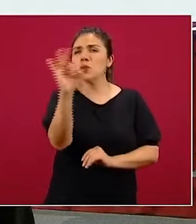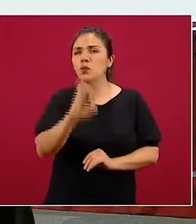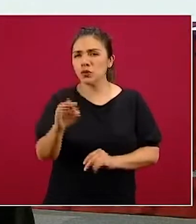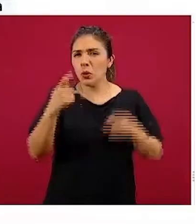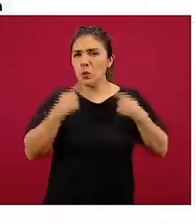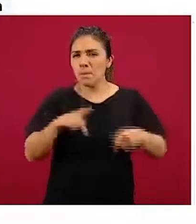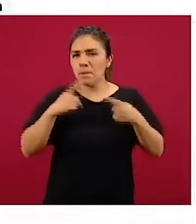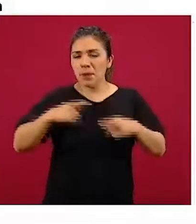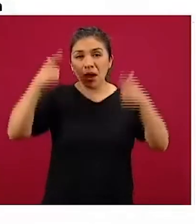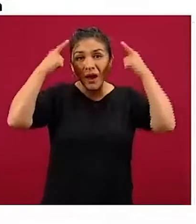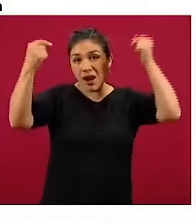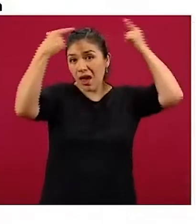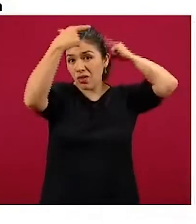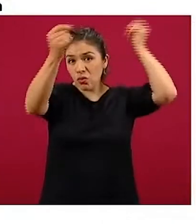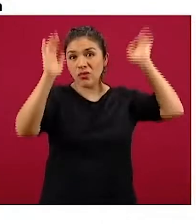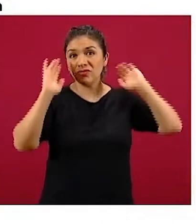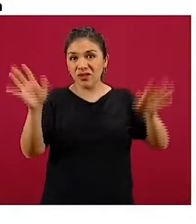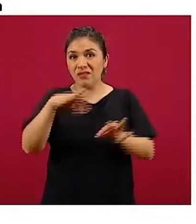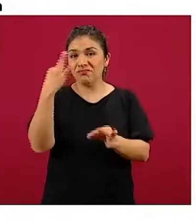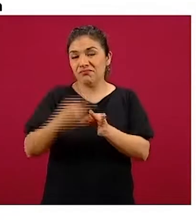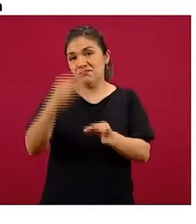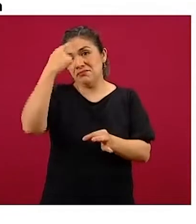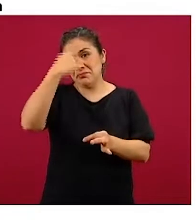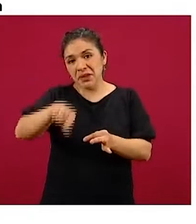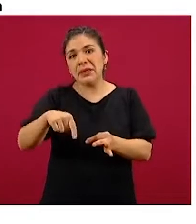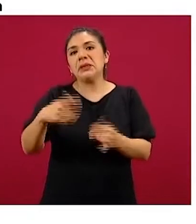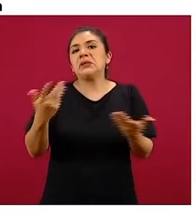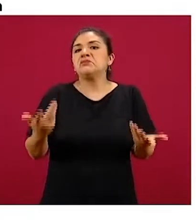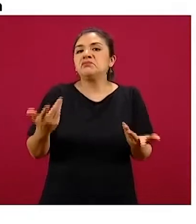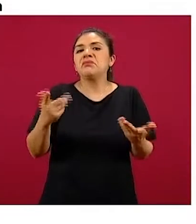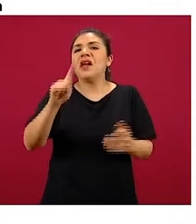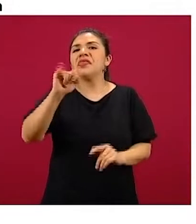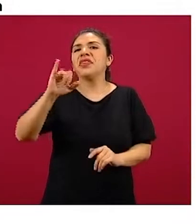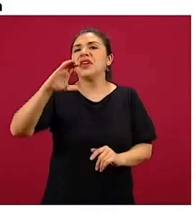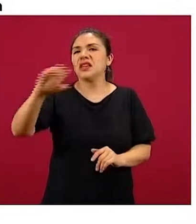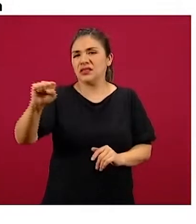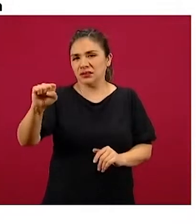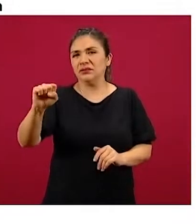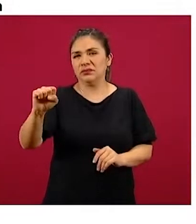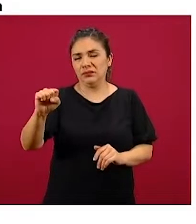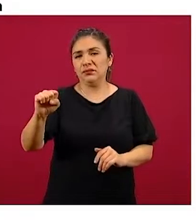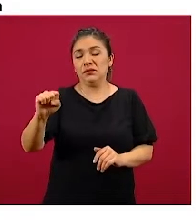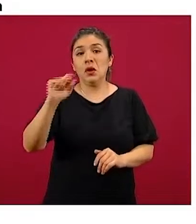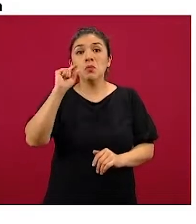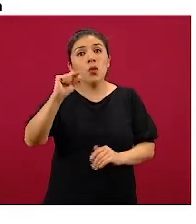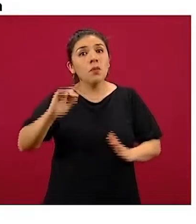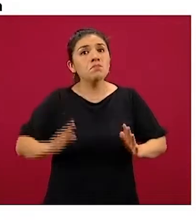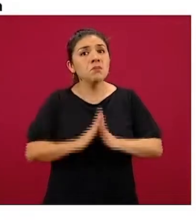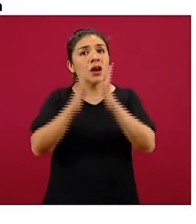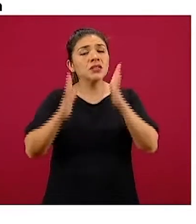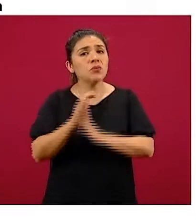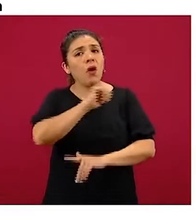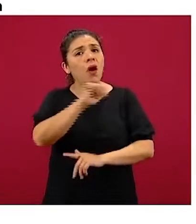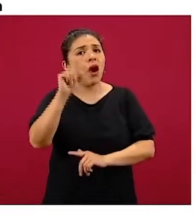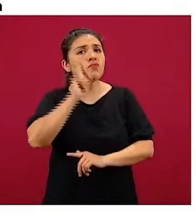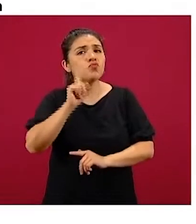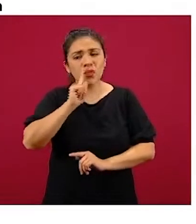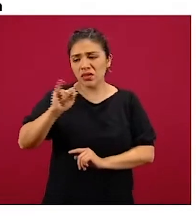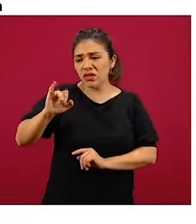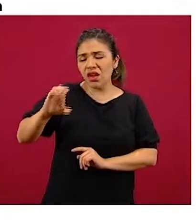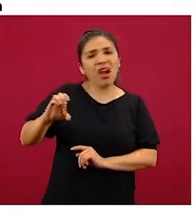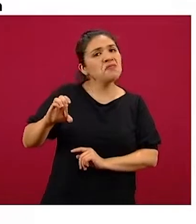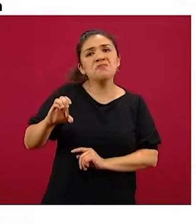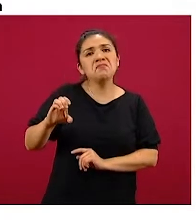de las personas que se graduaban en TICS. Pero también hay poca participación de las mujeres en TICS,